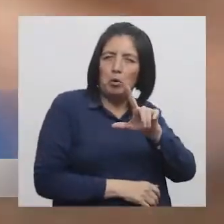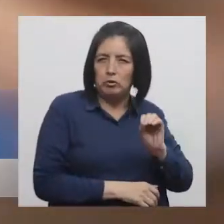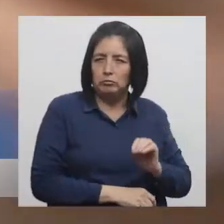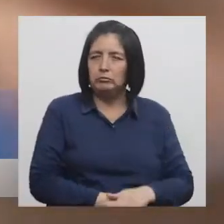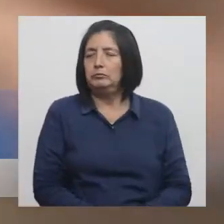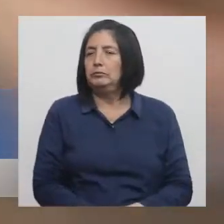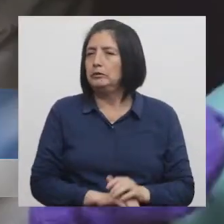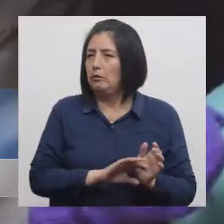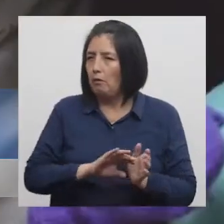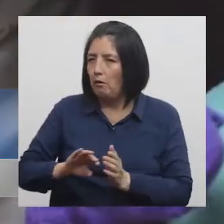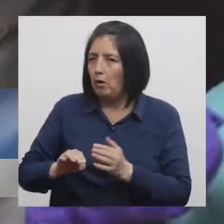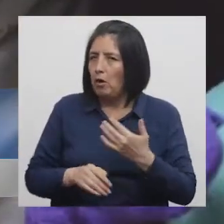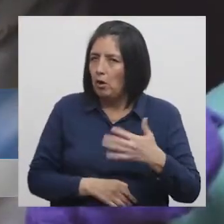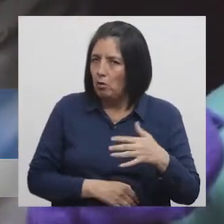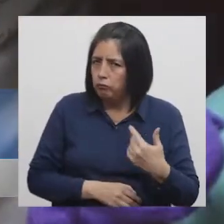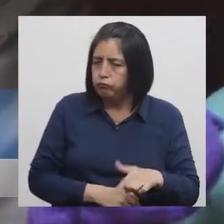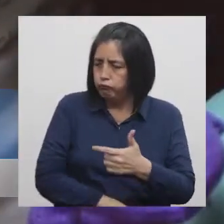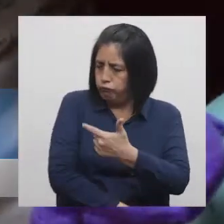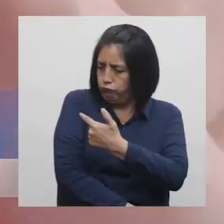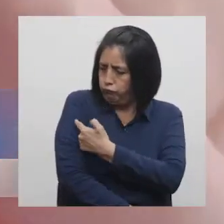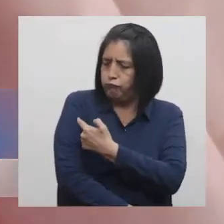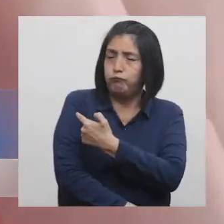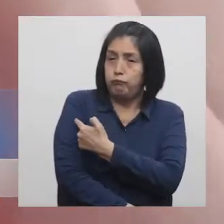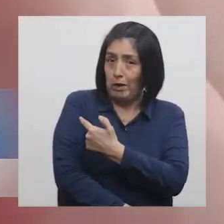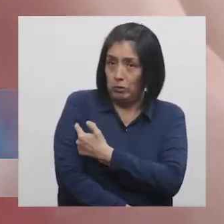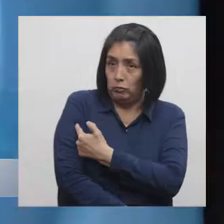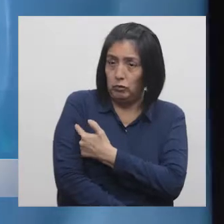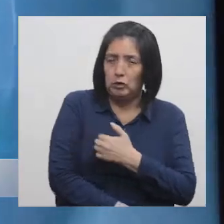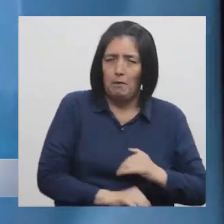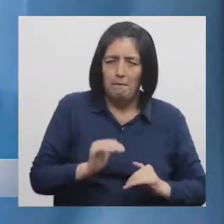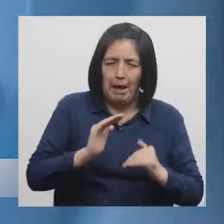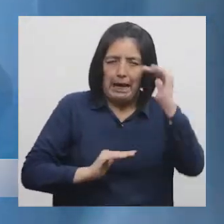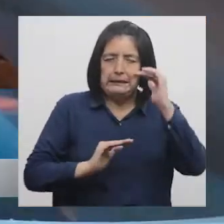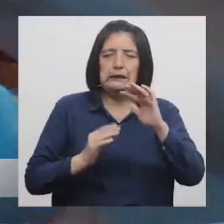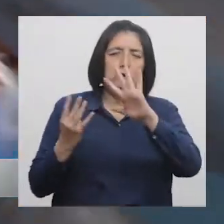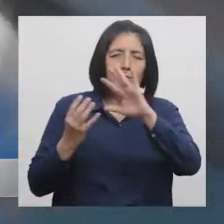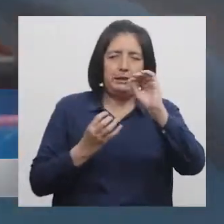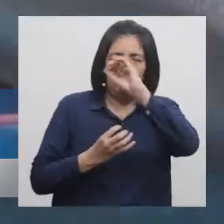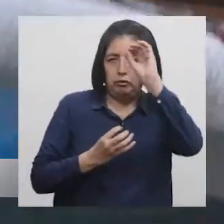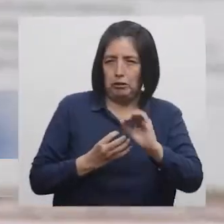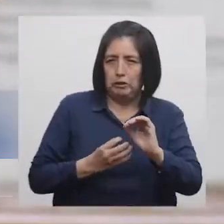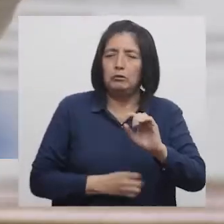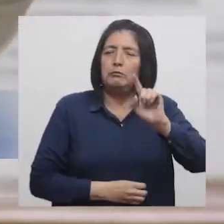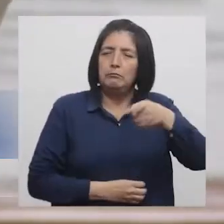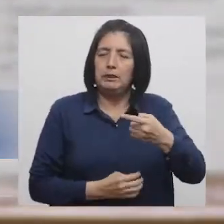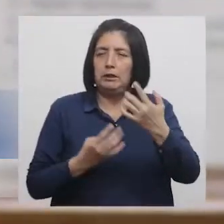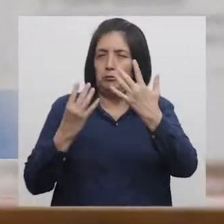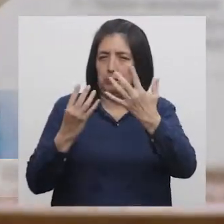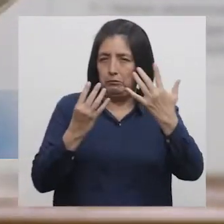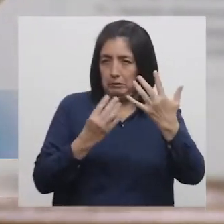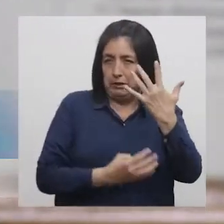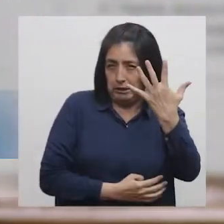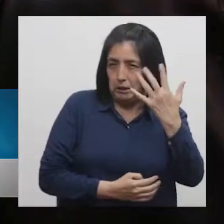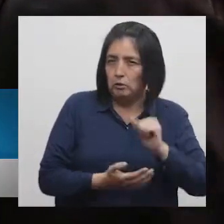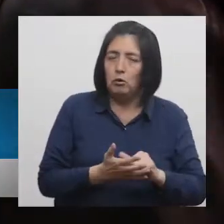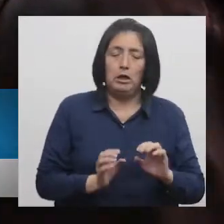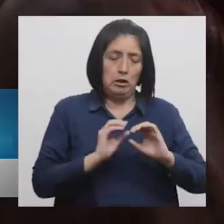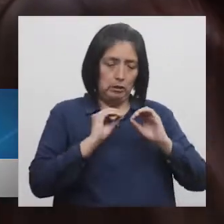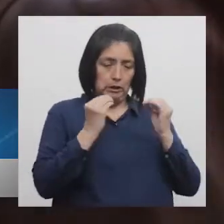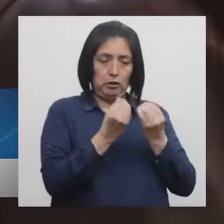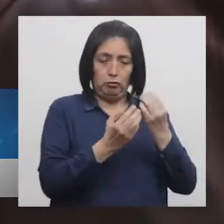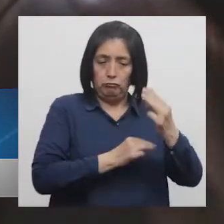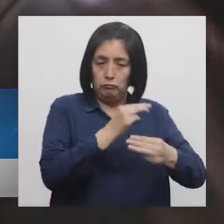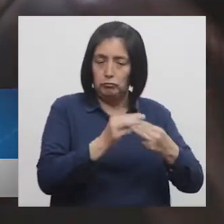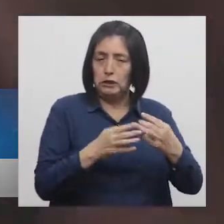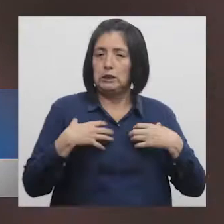Por mantener coberturas de vacunación encima del 90% en el año 1995, la Organización Mundial